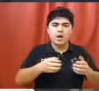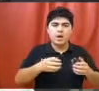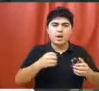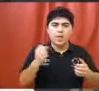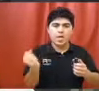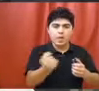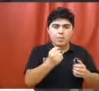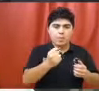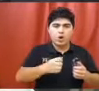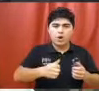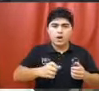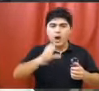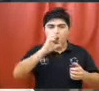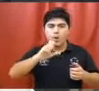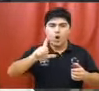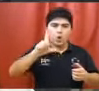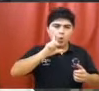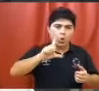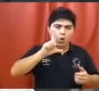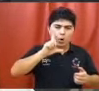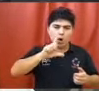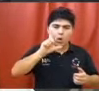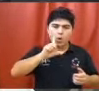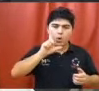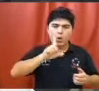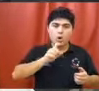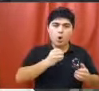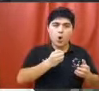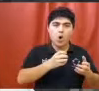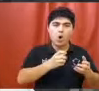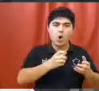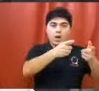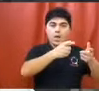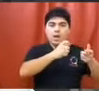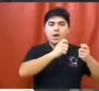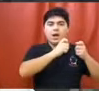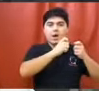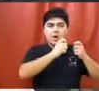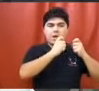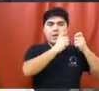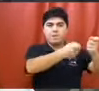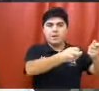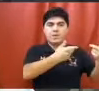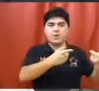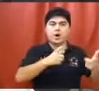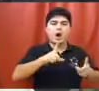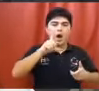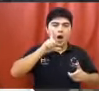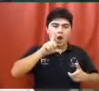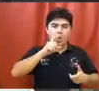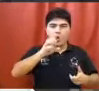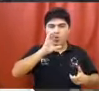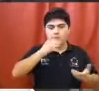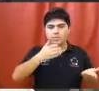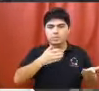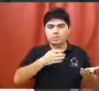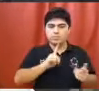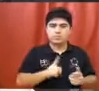alcohólicas o en los que se establezca como premio la entrega de bebidas alcohólicas. Artículo 21.